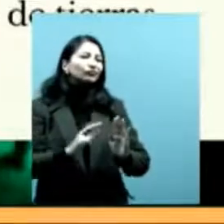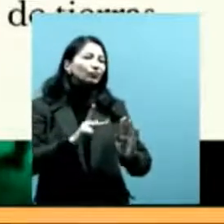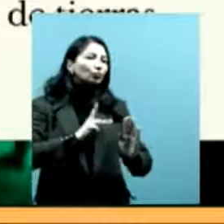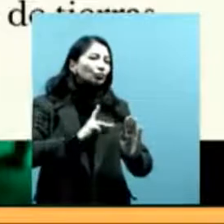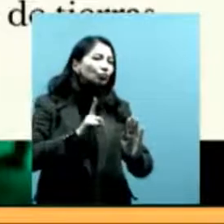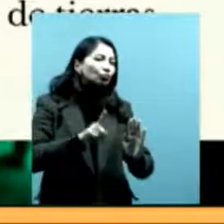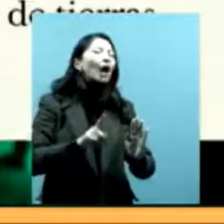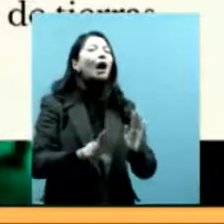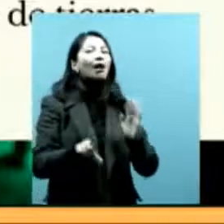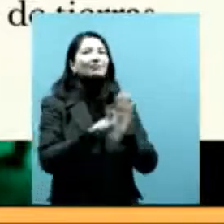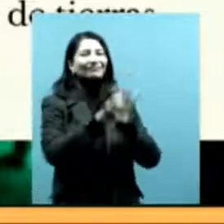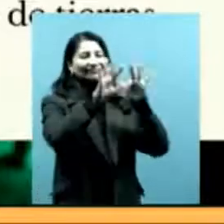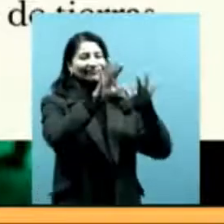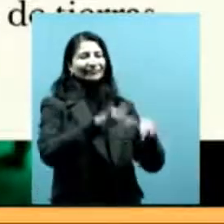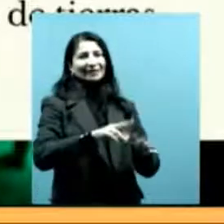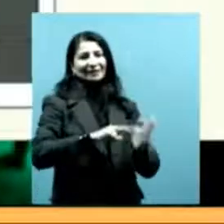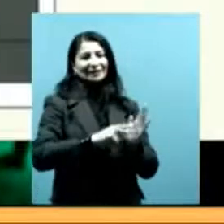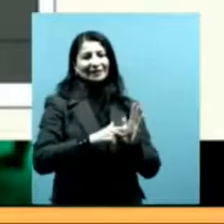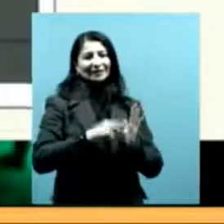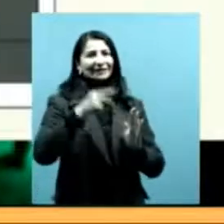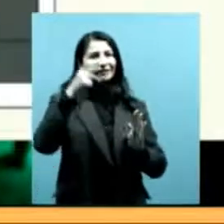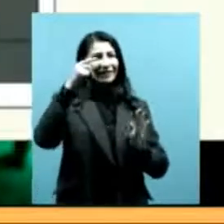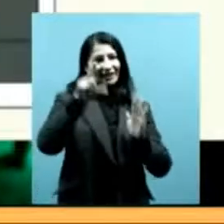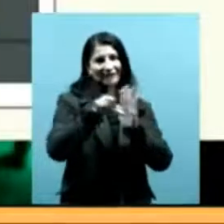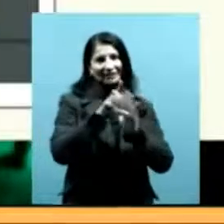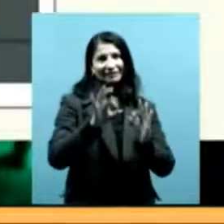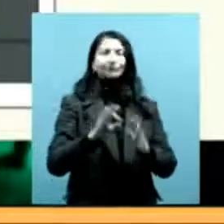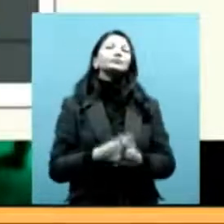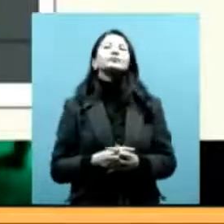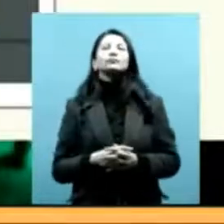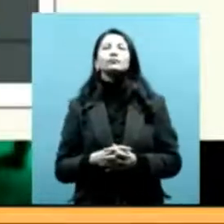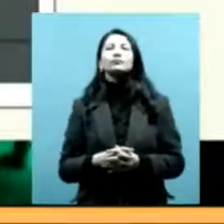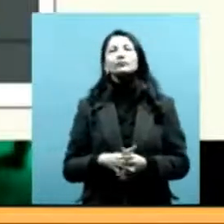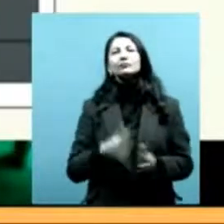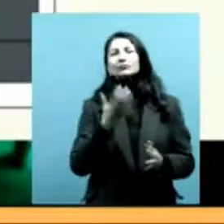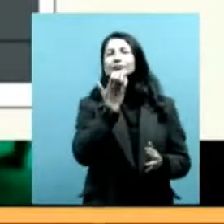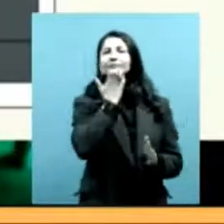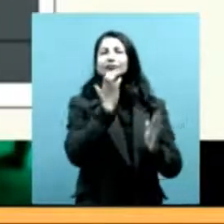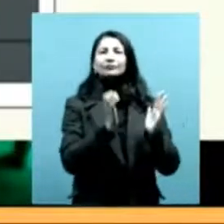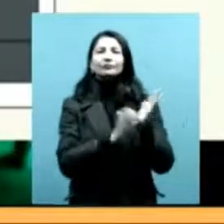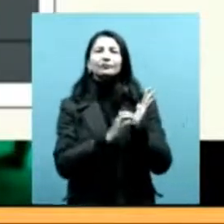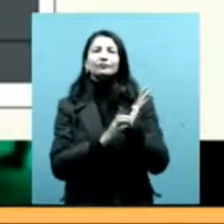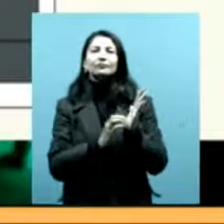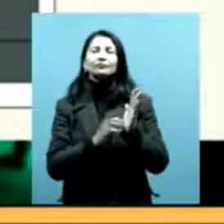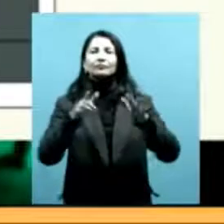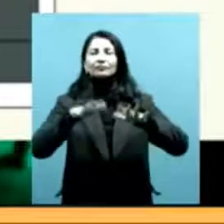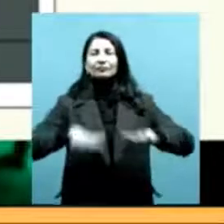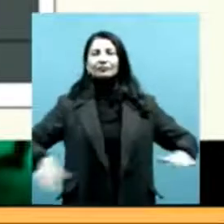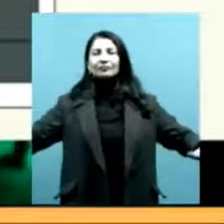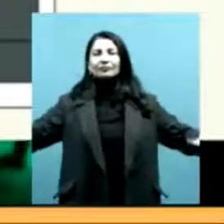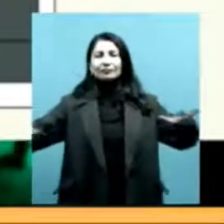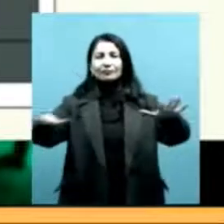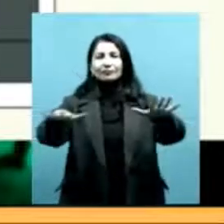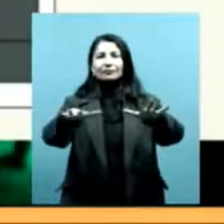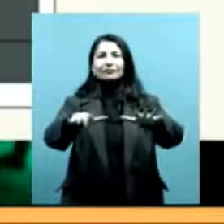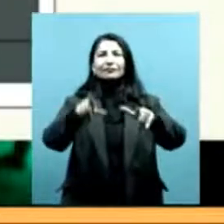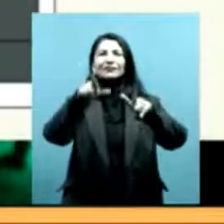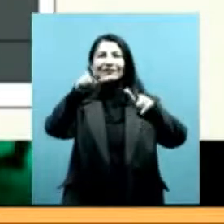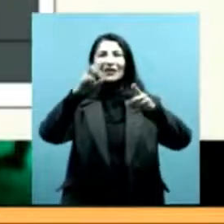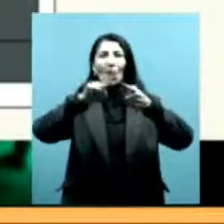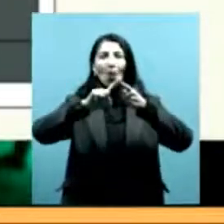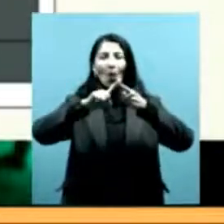comprenderlos en la lógica de las burocracias. Veamos cómo, y acá sí quisiera como contarles un ejemplo para que se entienda este